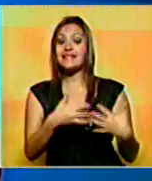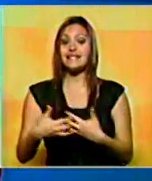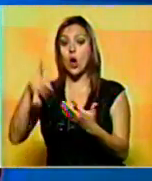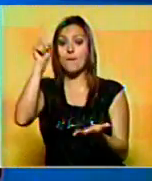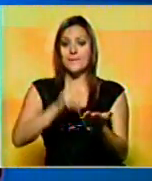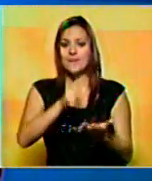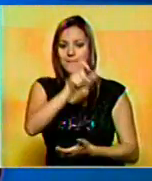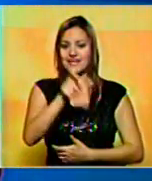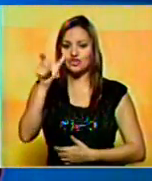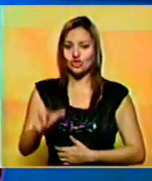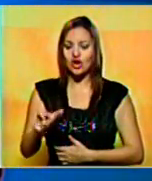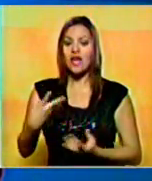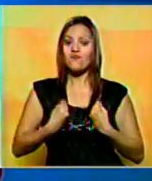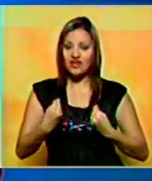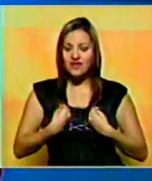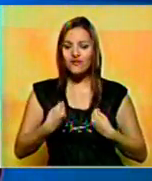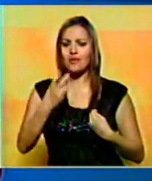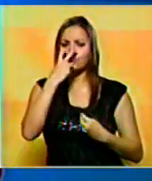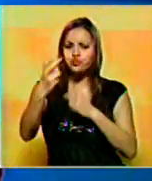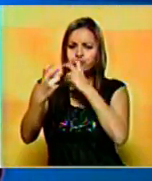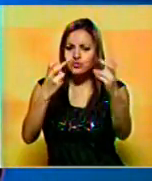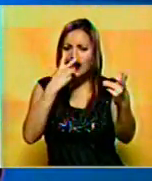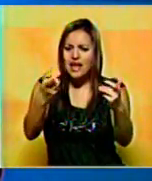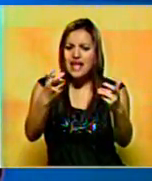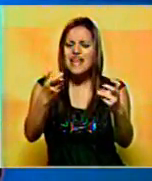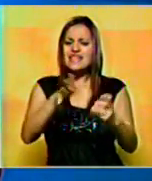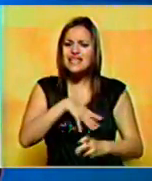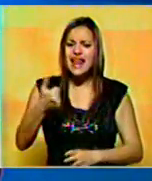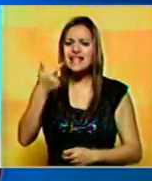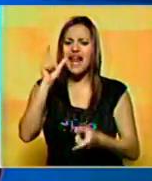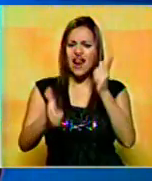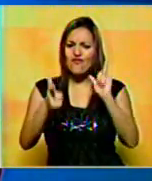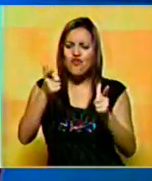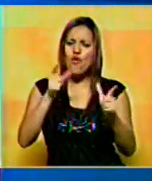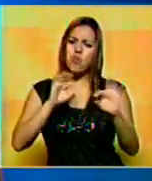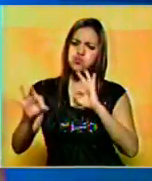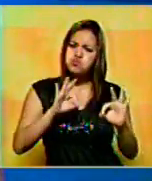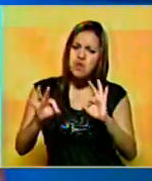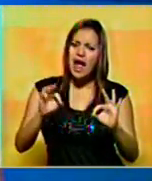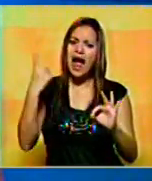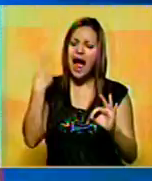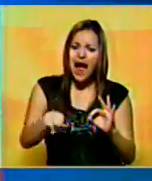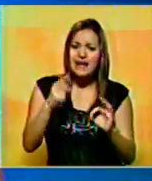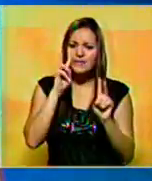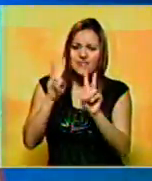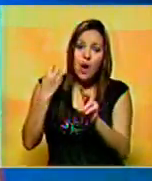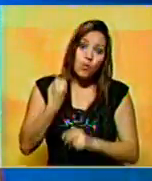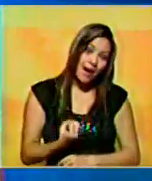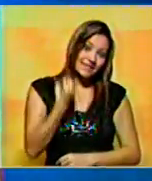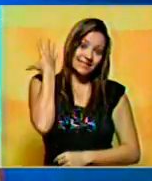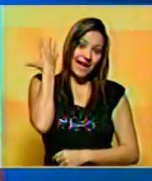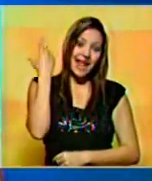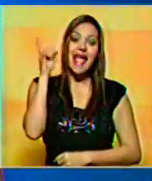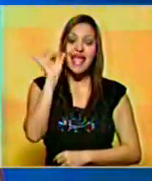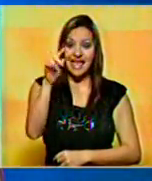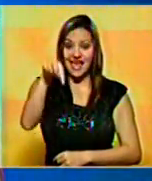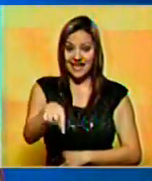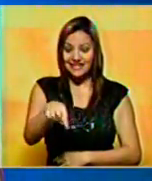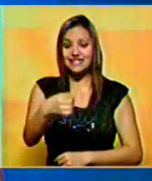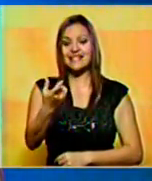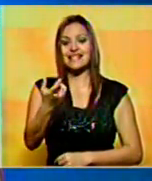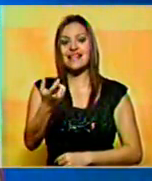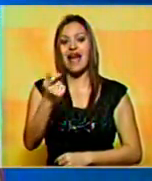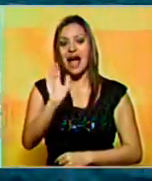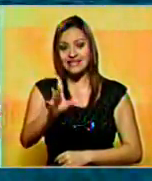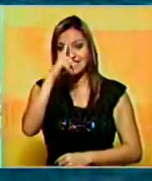miles de turistas y residentes visitan las costas de California para el avistamiento de ballenas jorobadas que transitan en esta época del año